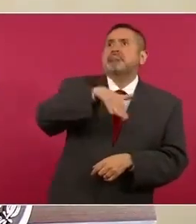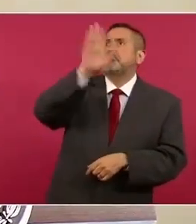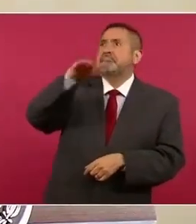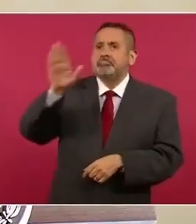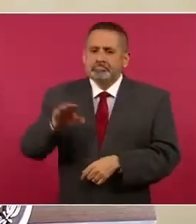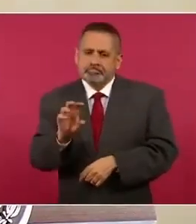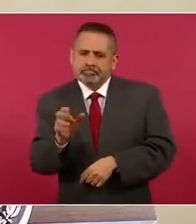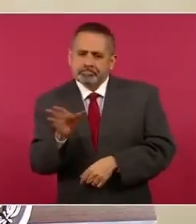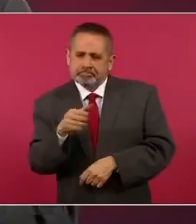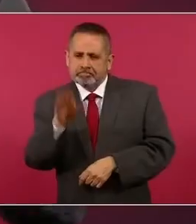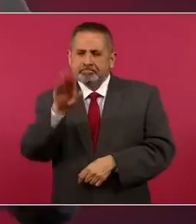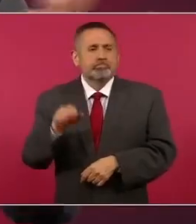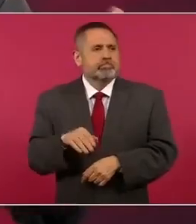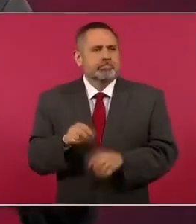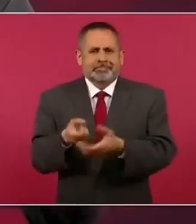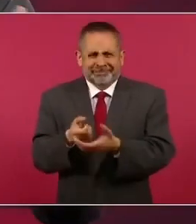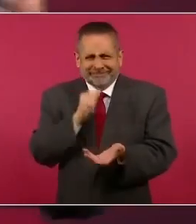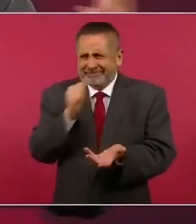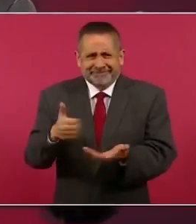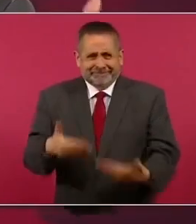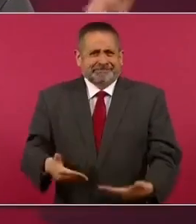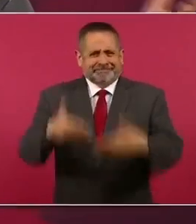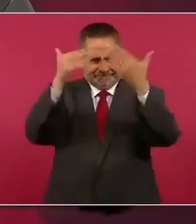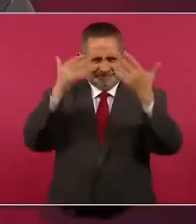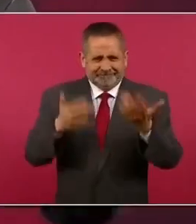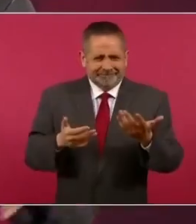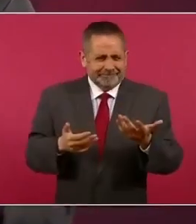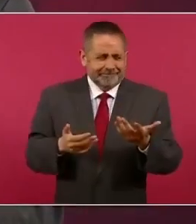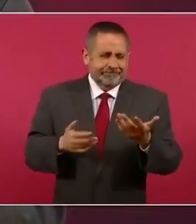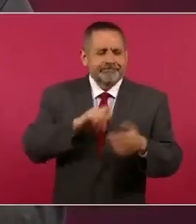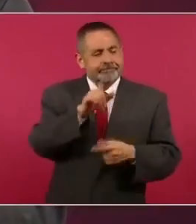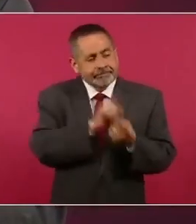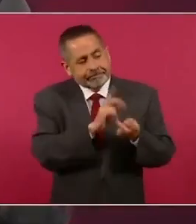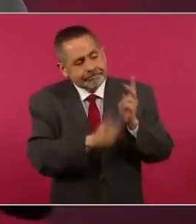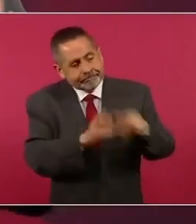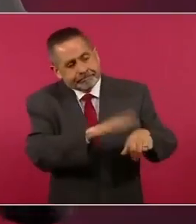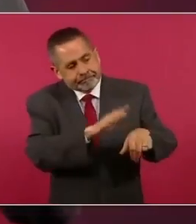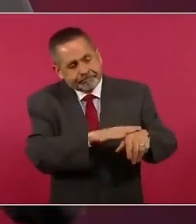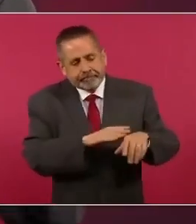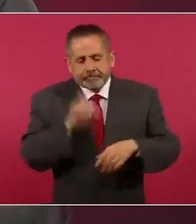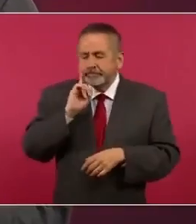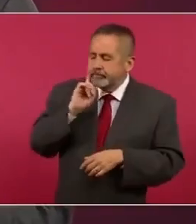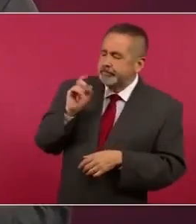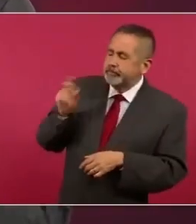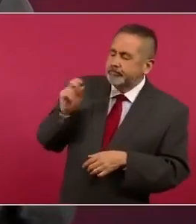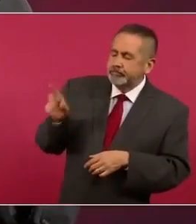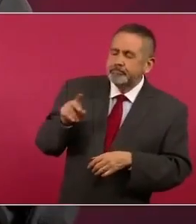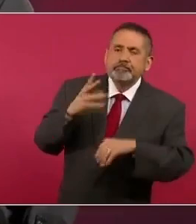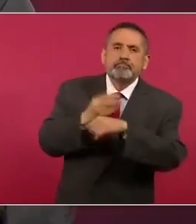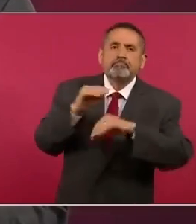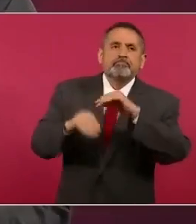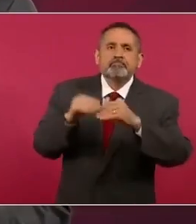ya se habló con ella y aceptó y se resolvió el problema pero todo eso es